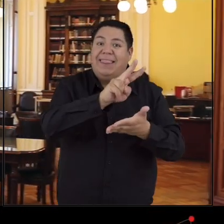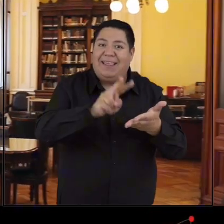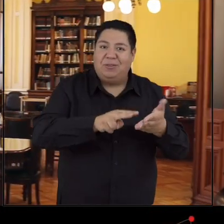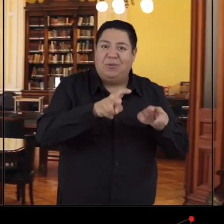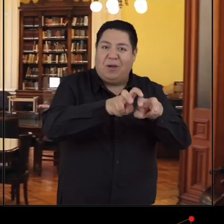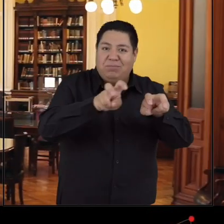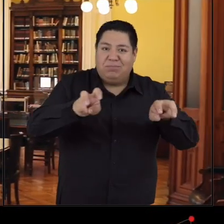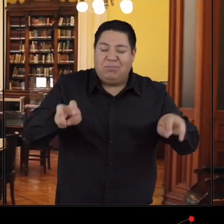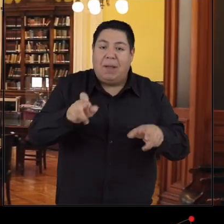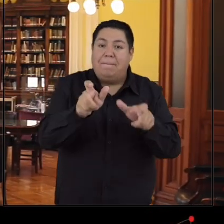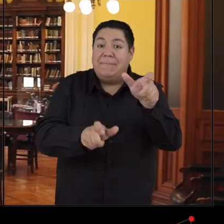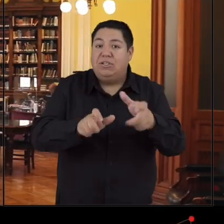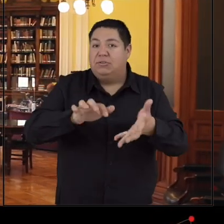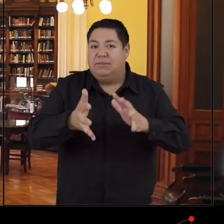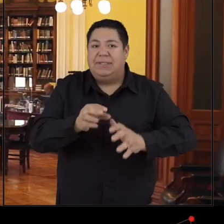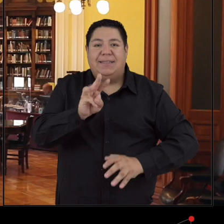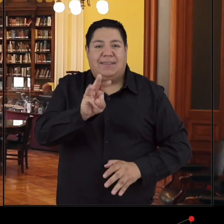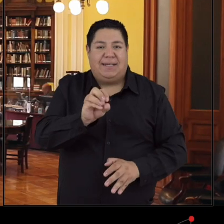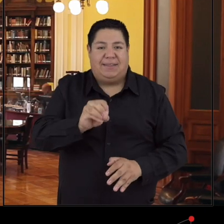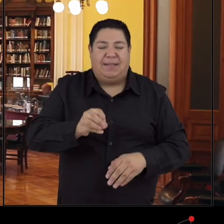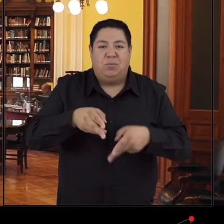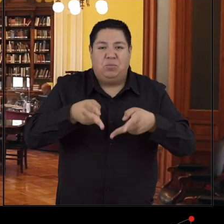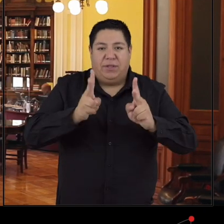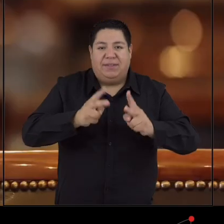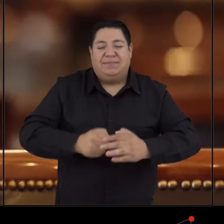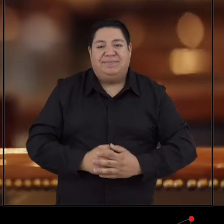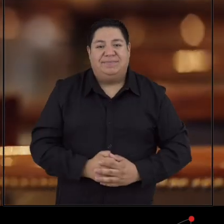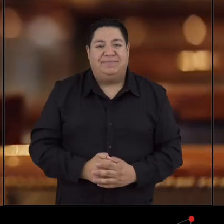lectura, habilitada para unos 30 lectores.